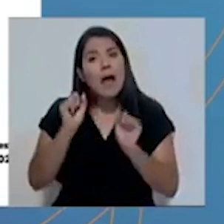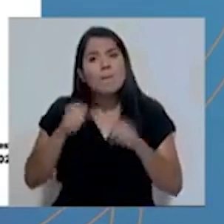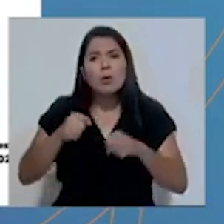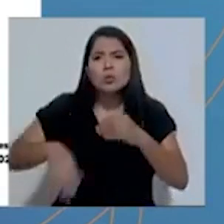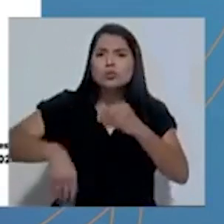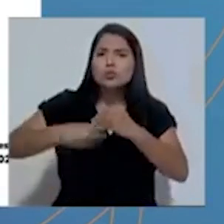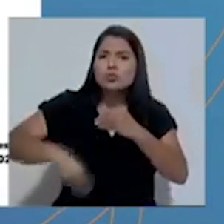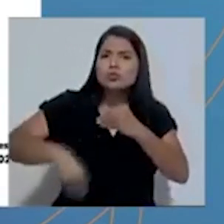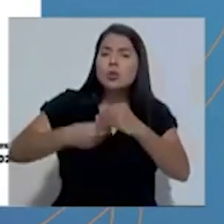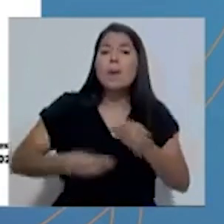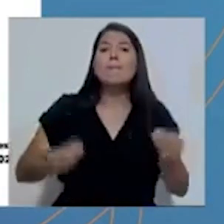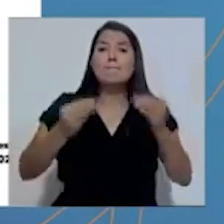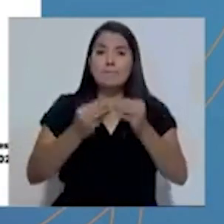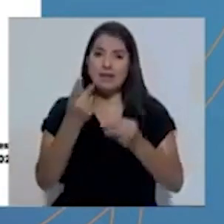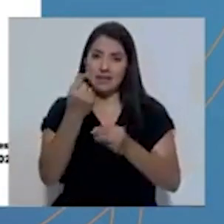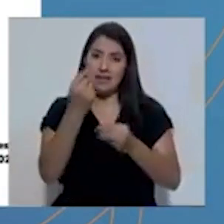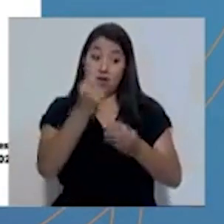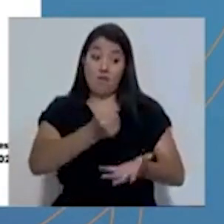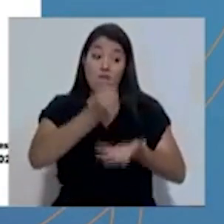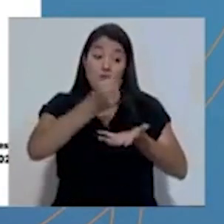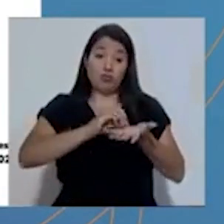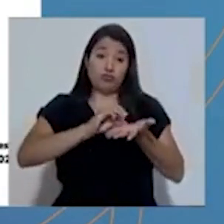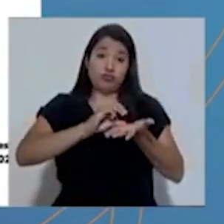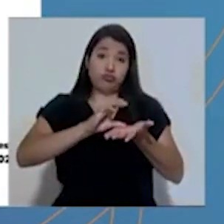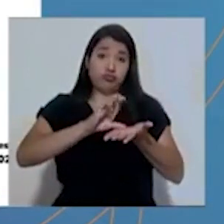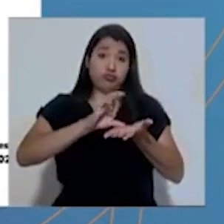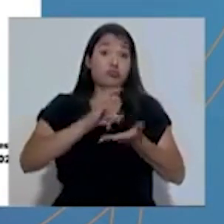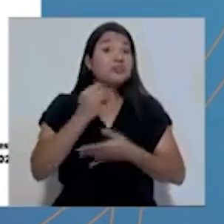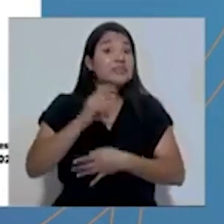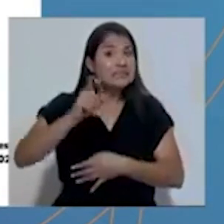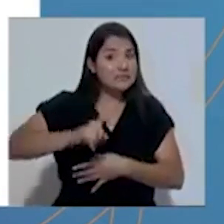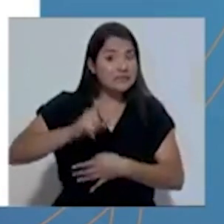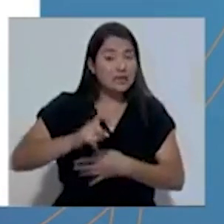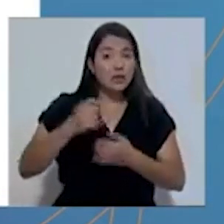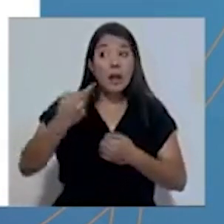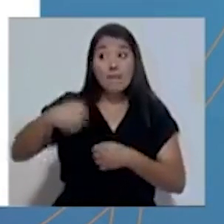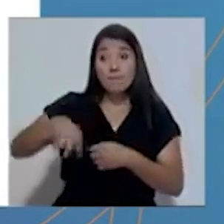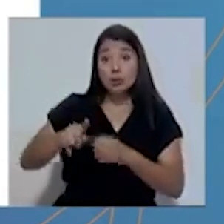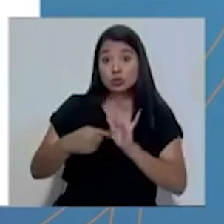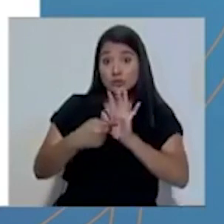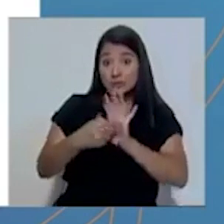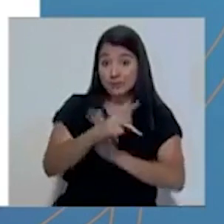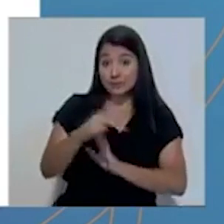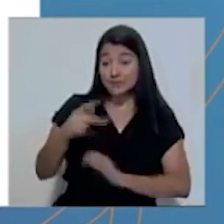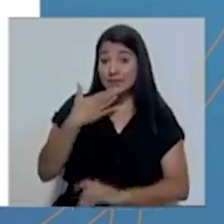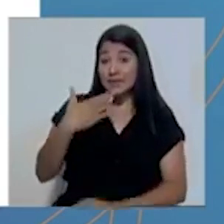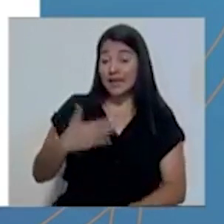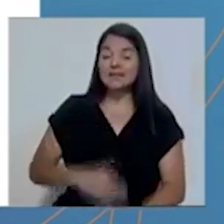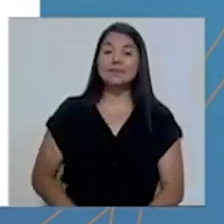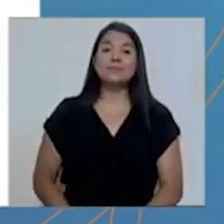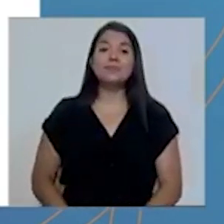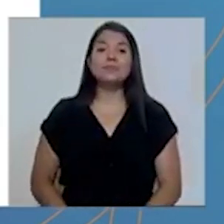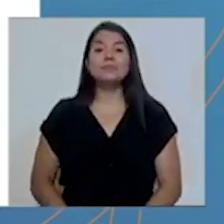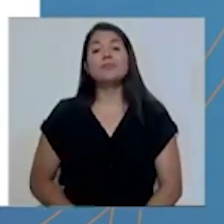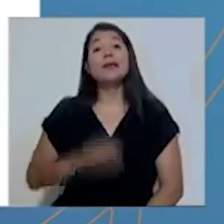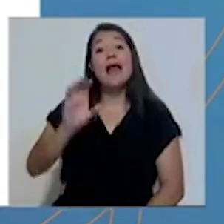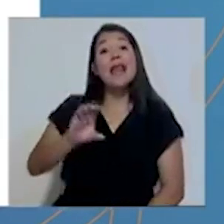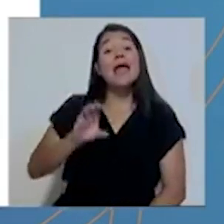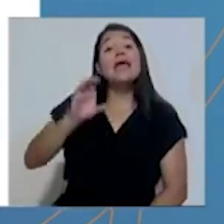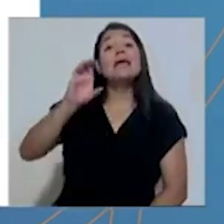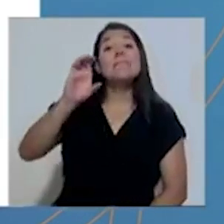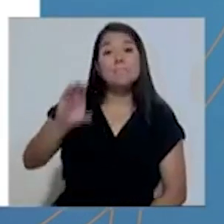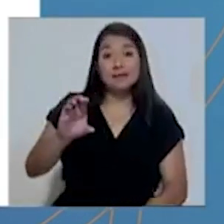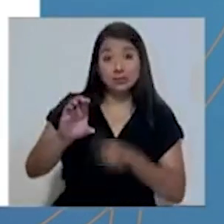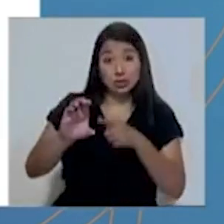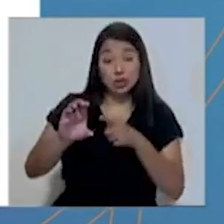reforzar con más recursos este fondo. En la siguiente filmina, gracias. La inversión que se ha